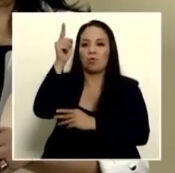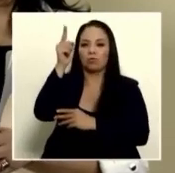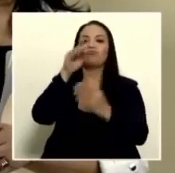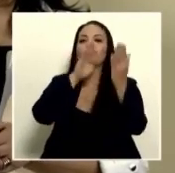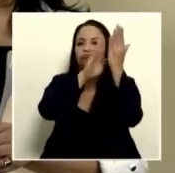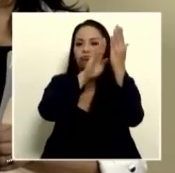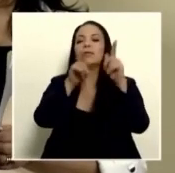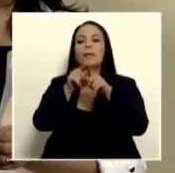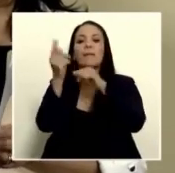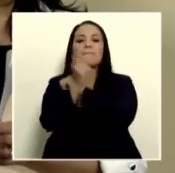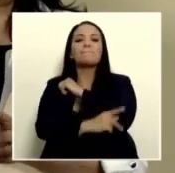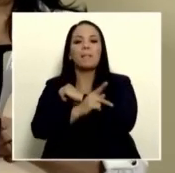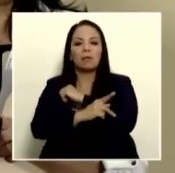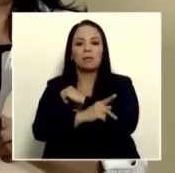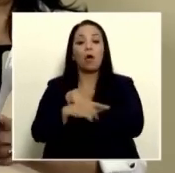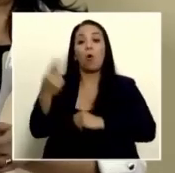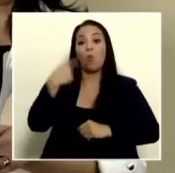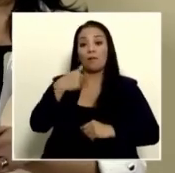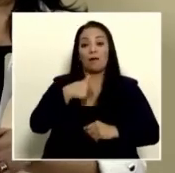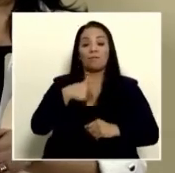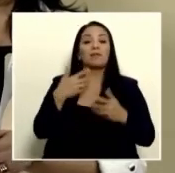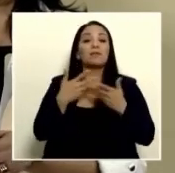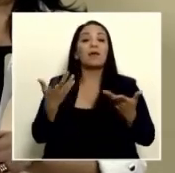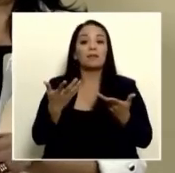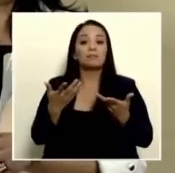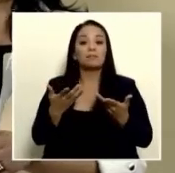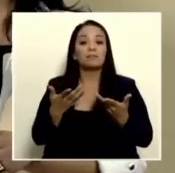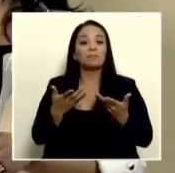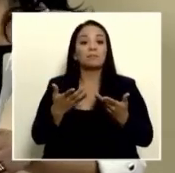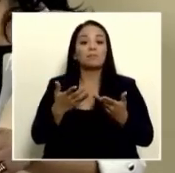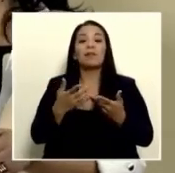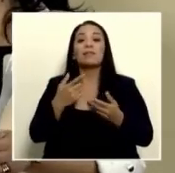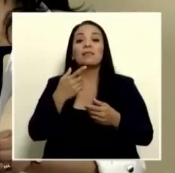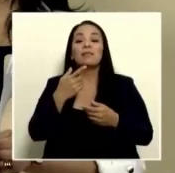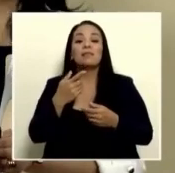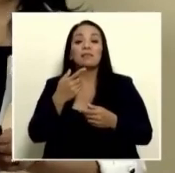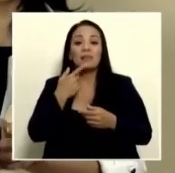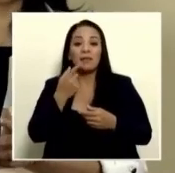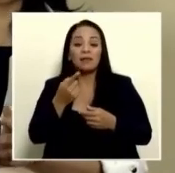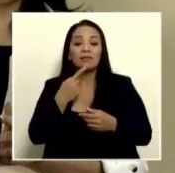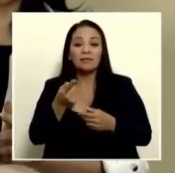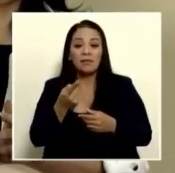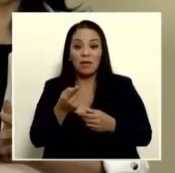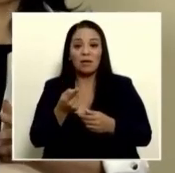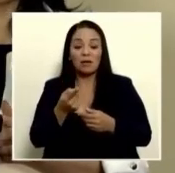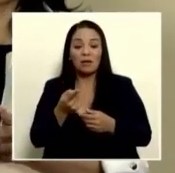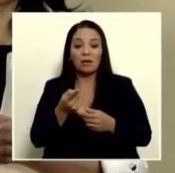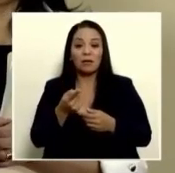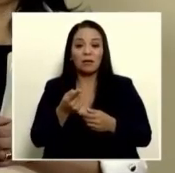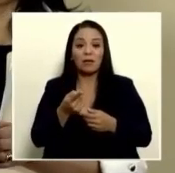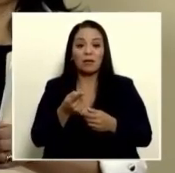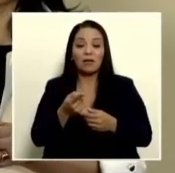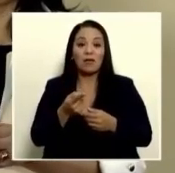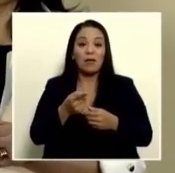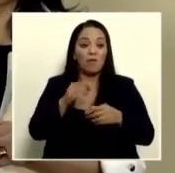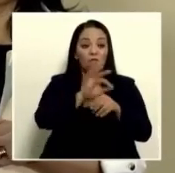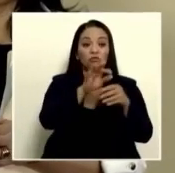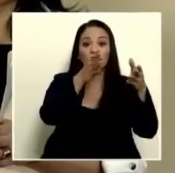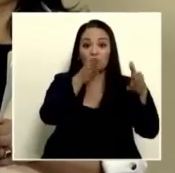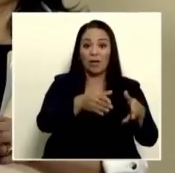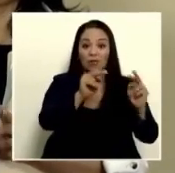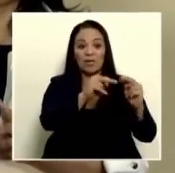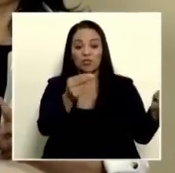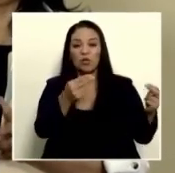obliga a hacer que los funcionarios públicos hagan lo que la nación dice de manera mentirosa